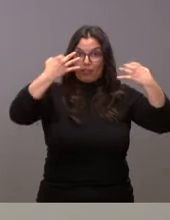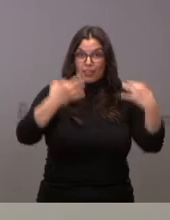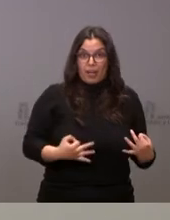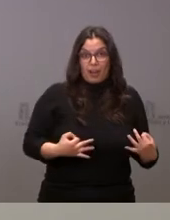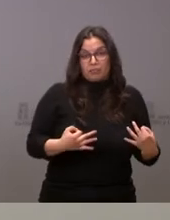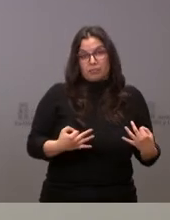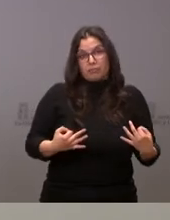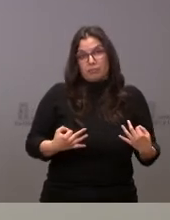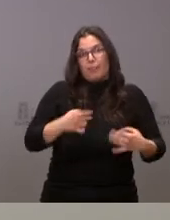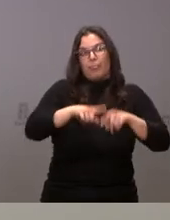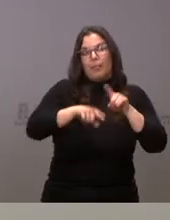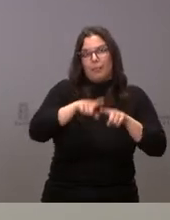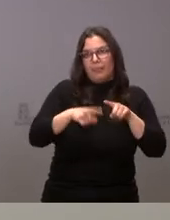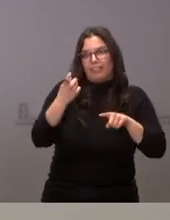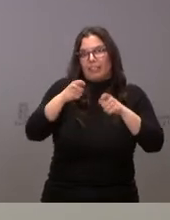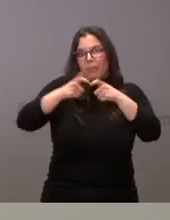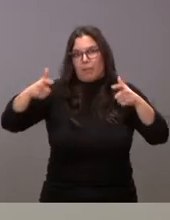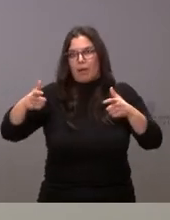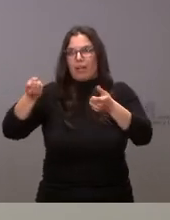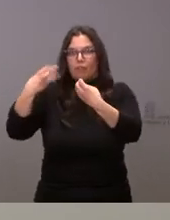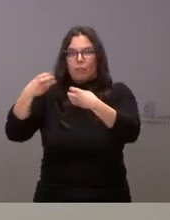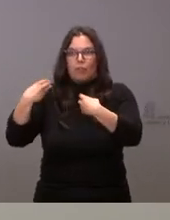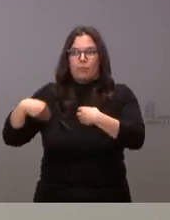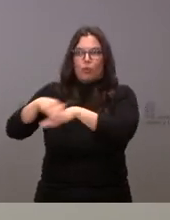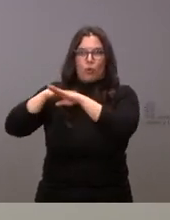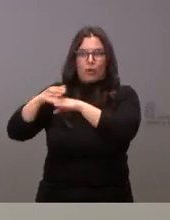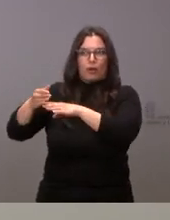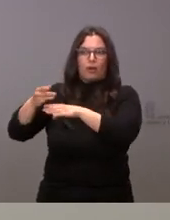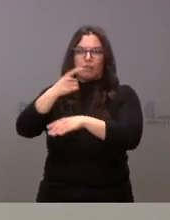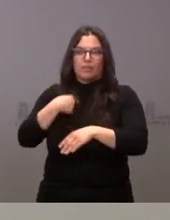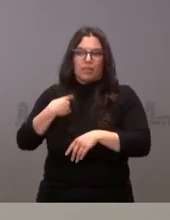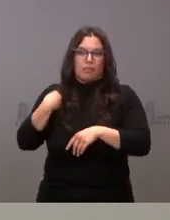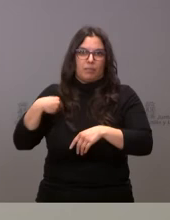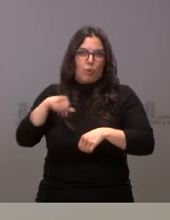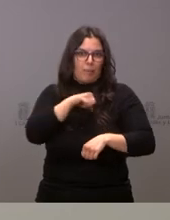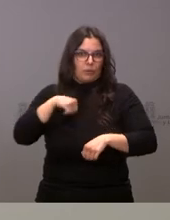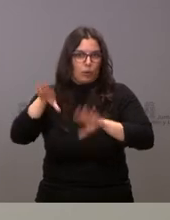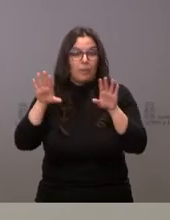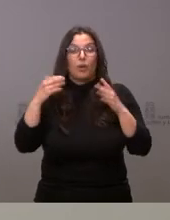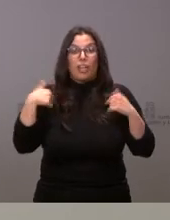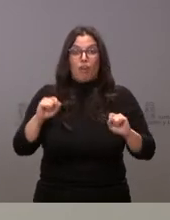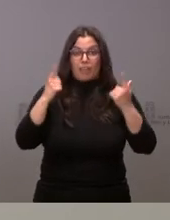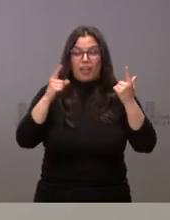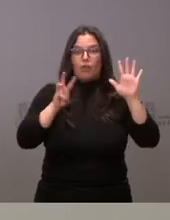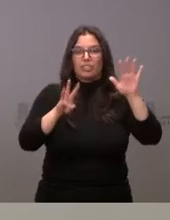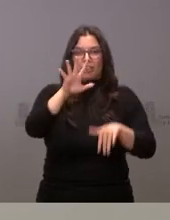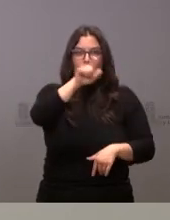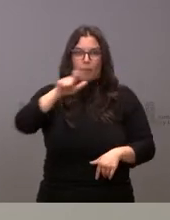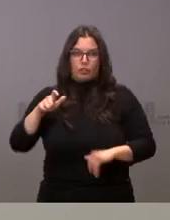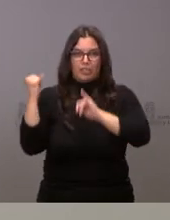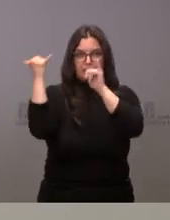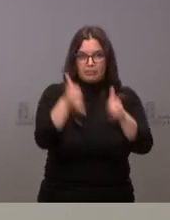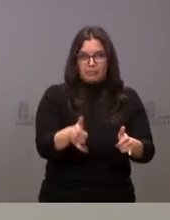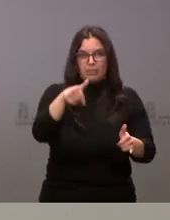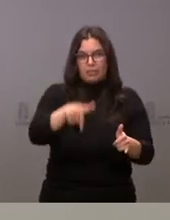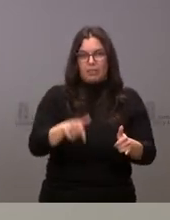por tanto a expensas de ir sumando la información que el gobierno puede ir aportando de la vía informal ya son 85 las que se encuentran